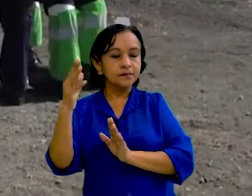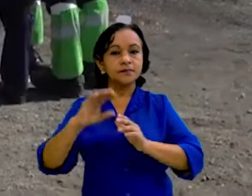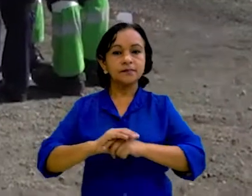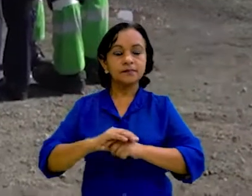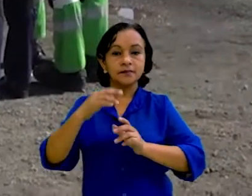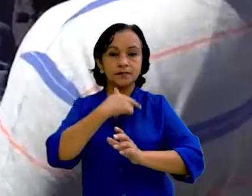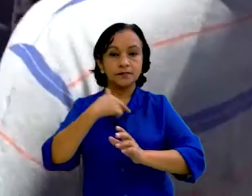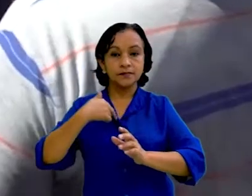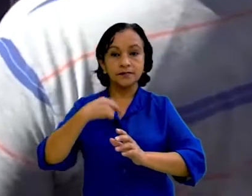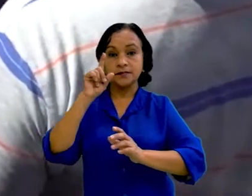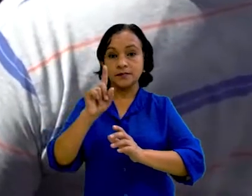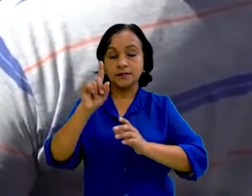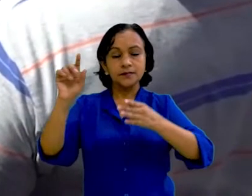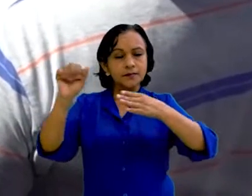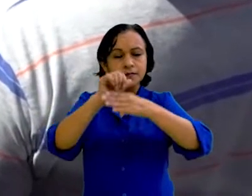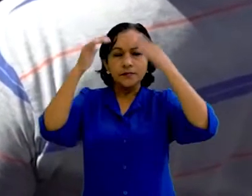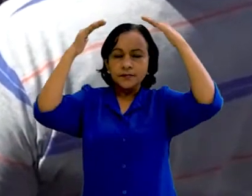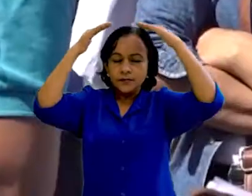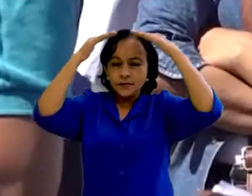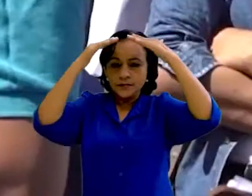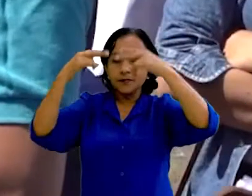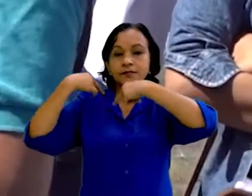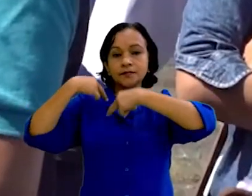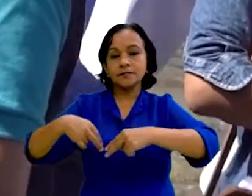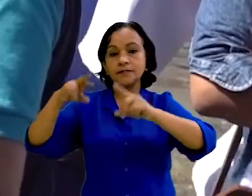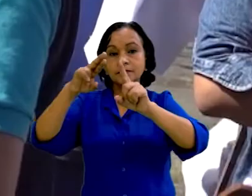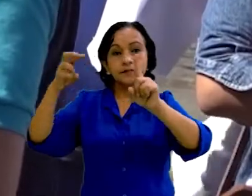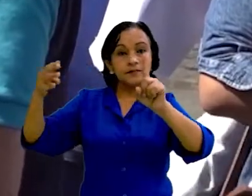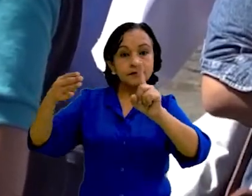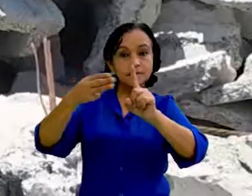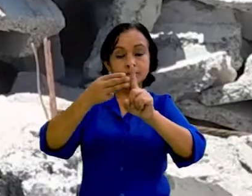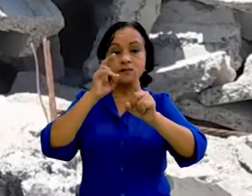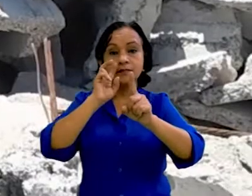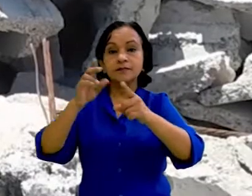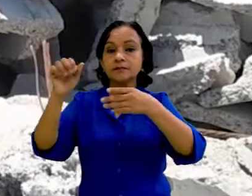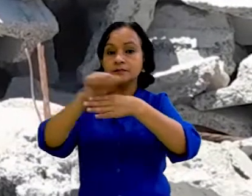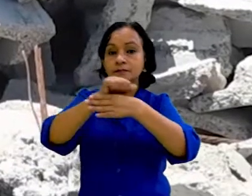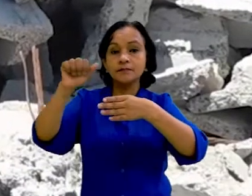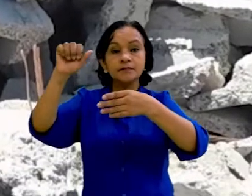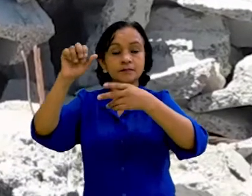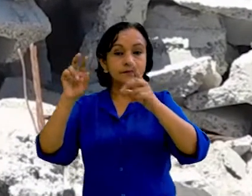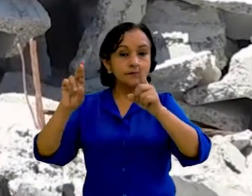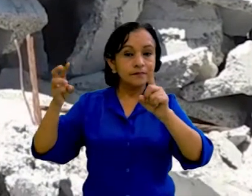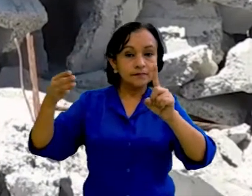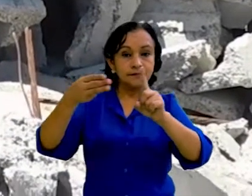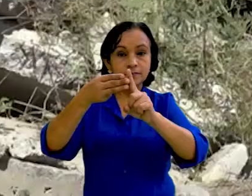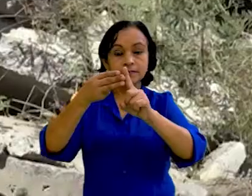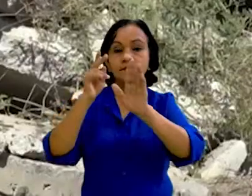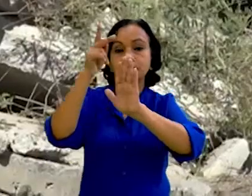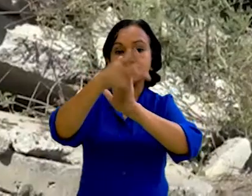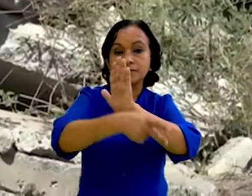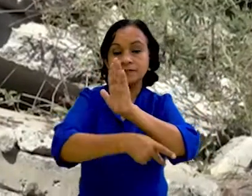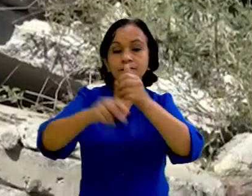Se realiza el primer simulacro regional de asistencia humanitaria, donde se pone a prueba el Mecanismo Regional de Asistencia Humanitaria de los